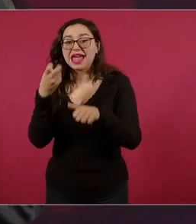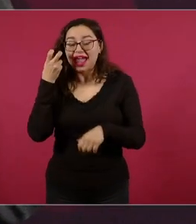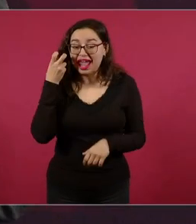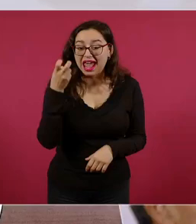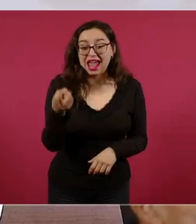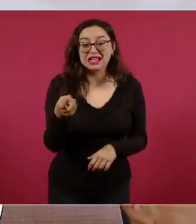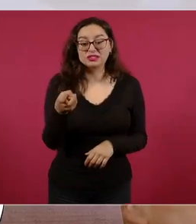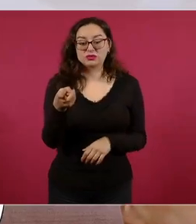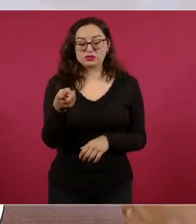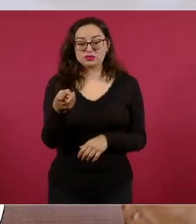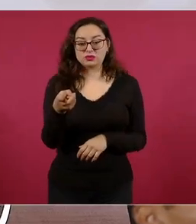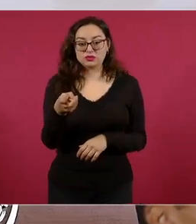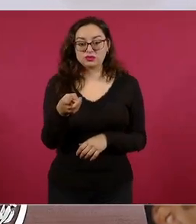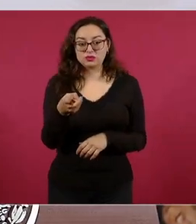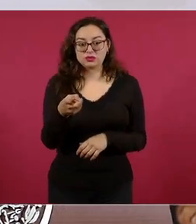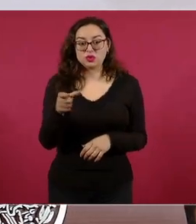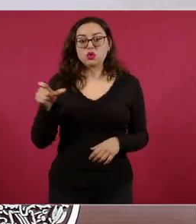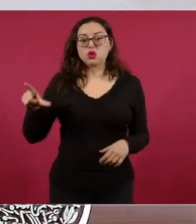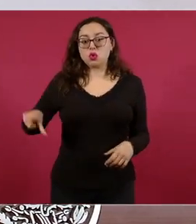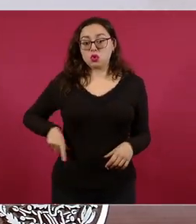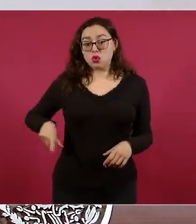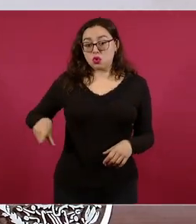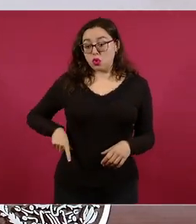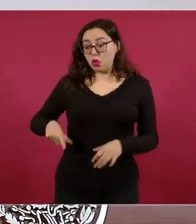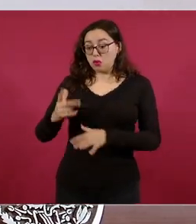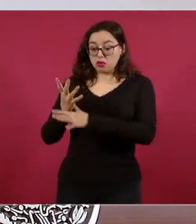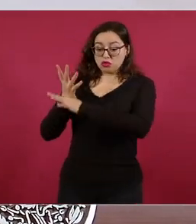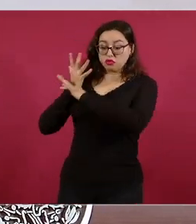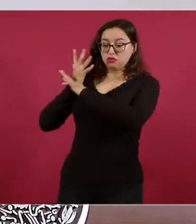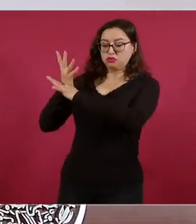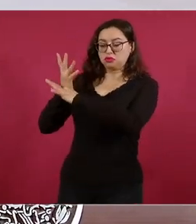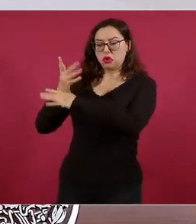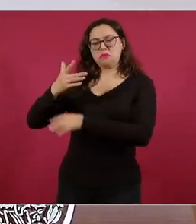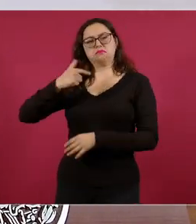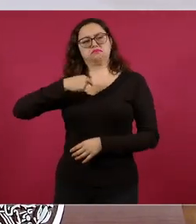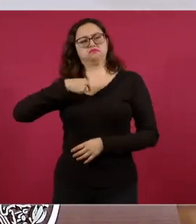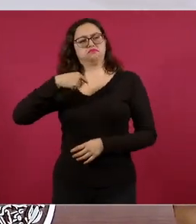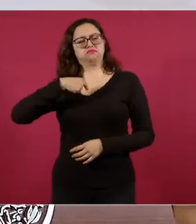Si hay un gobierno que se dice democrático, pero está al servicio